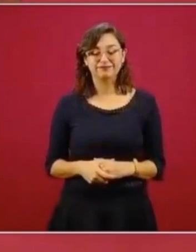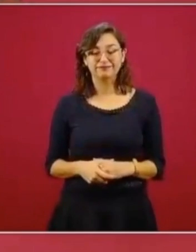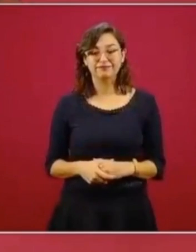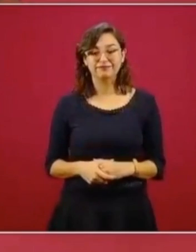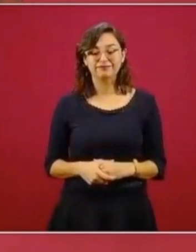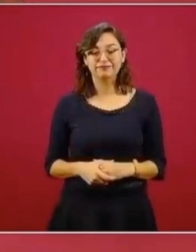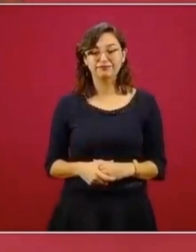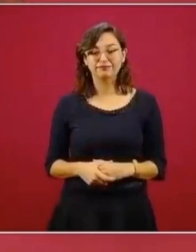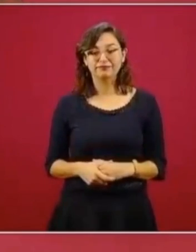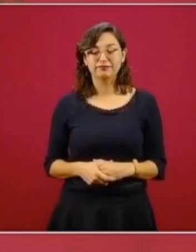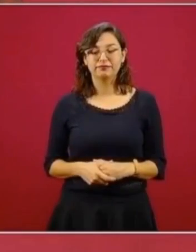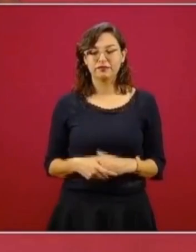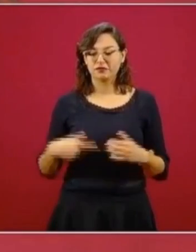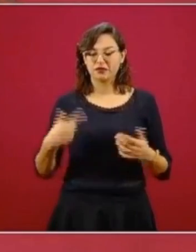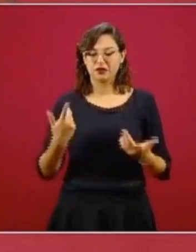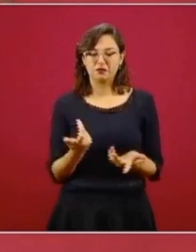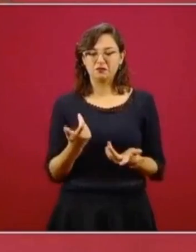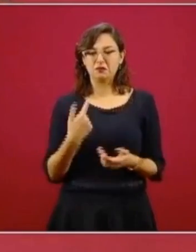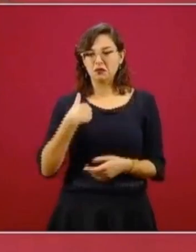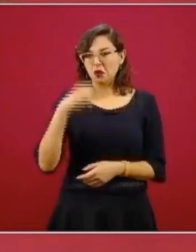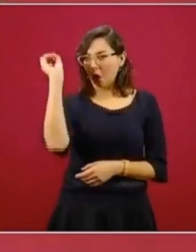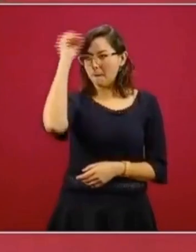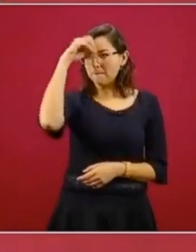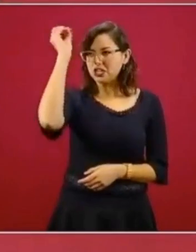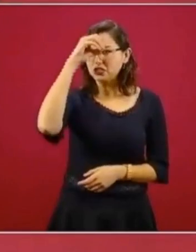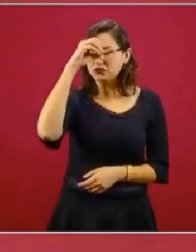cambiar de opinión,